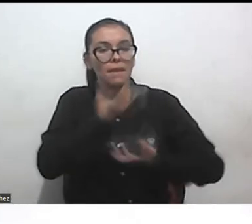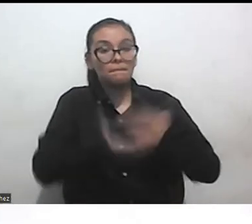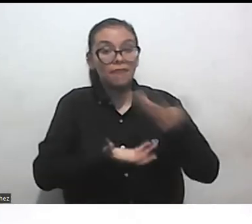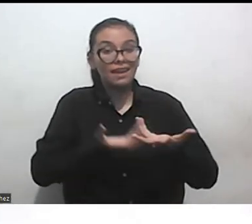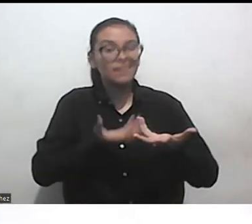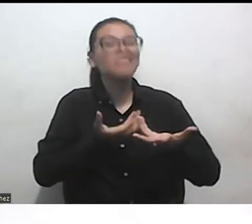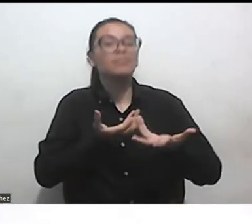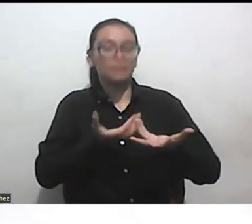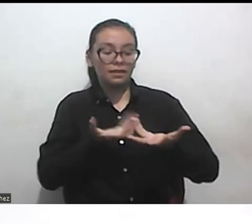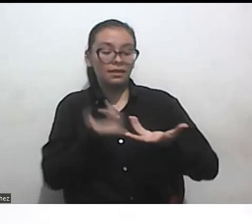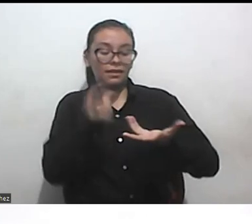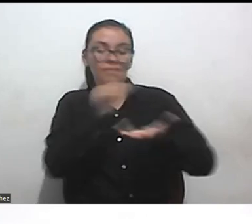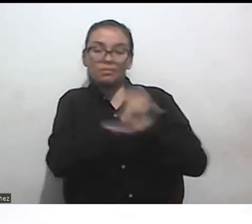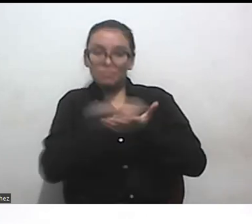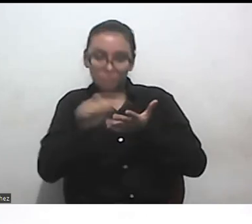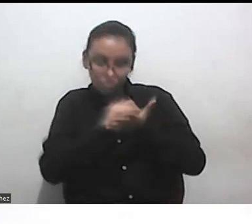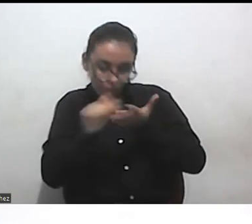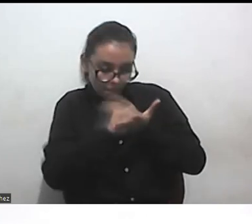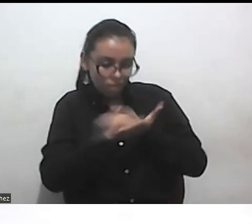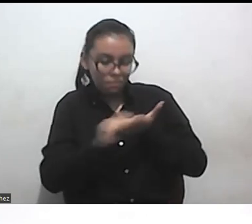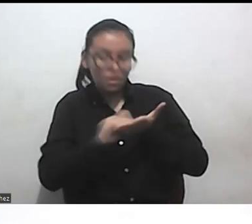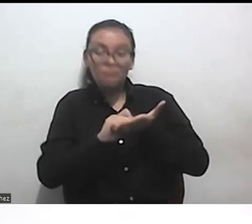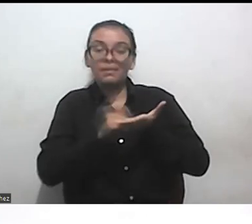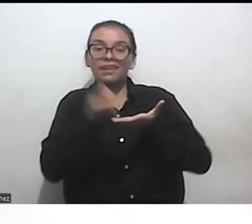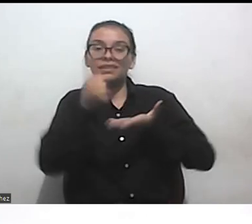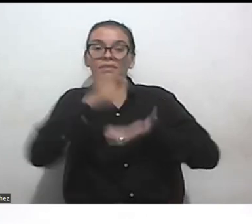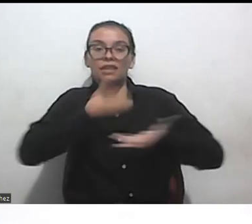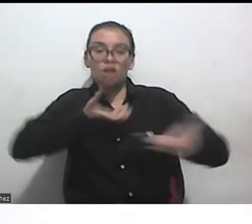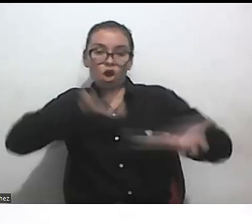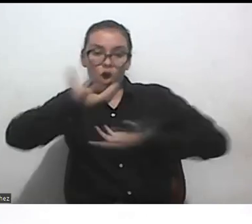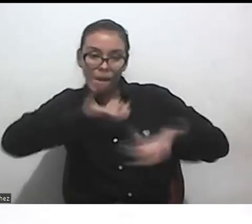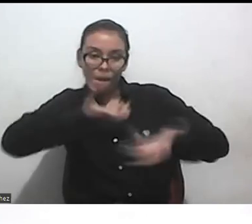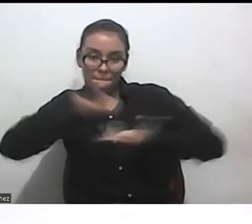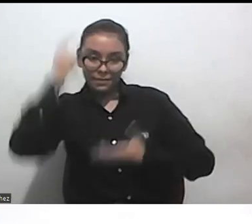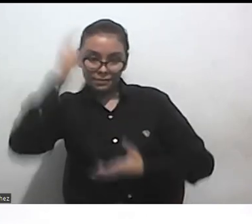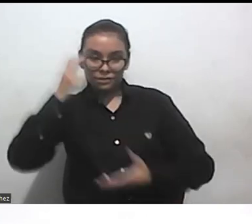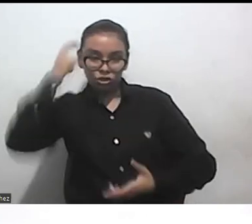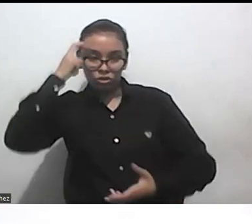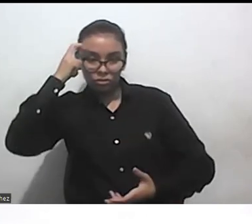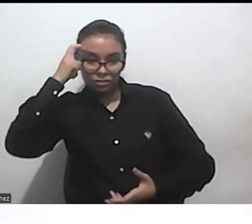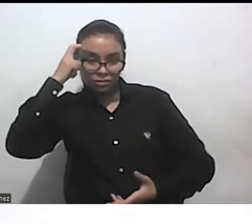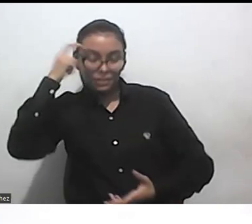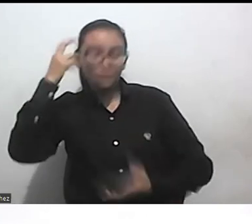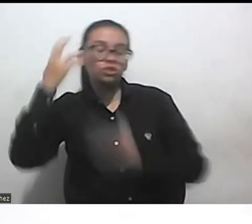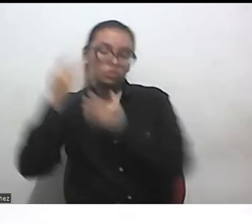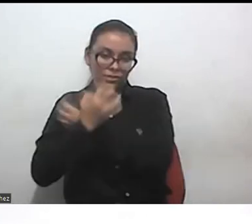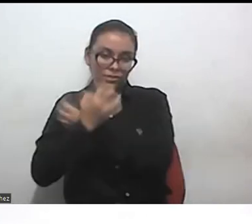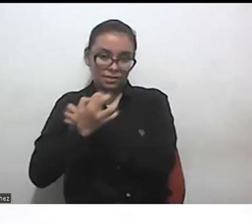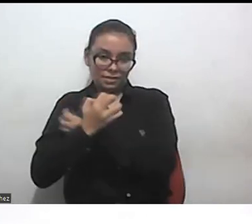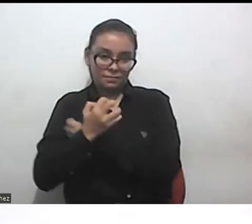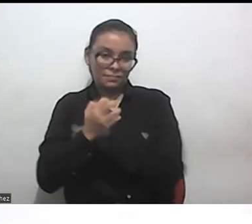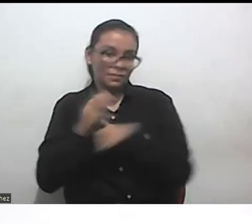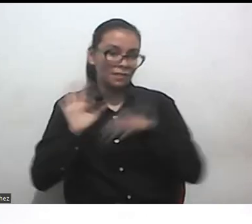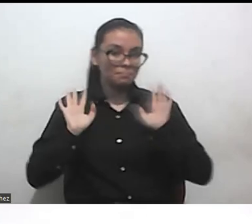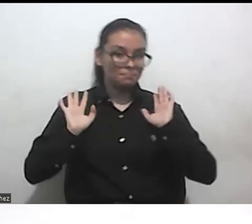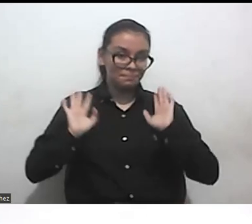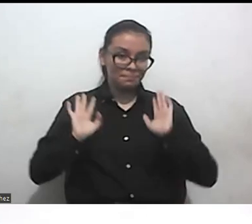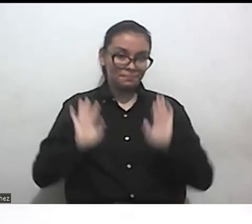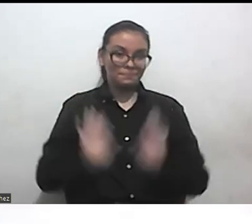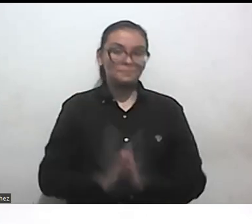en compartir conocimiento y ciencia ahí lo dejo